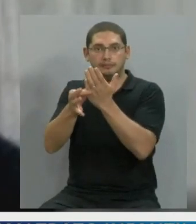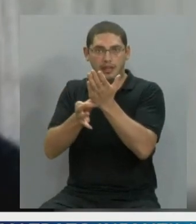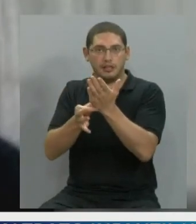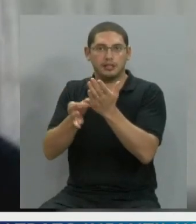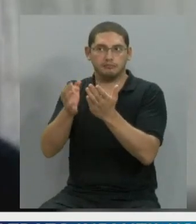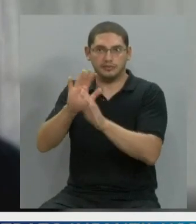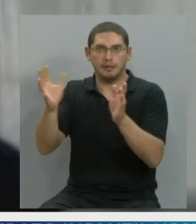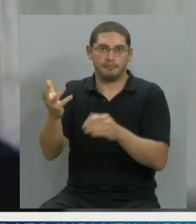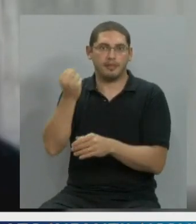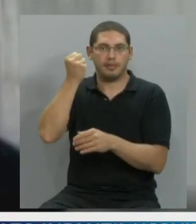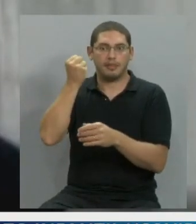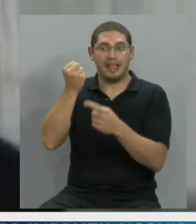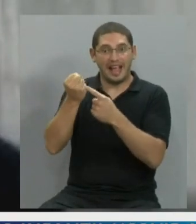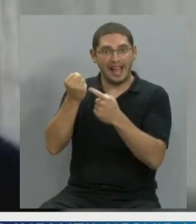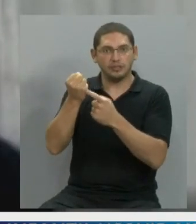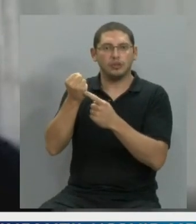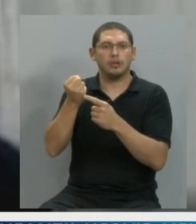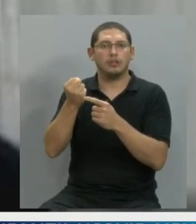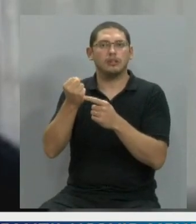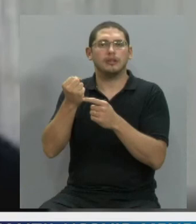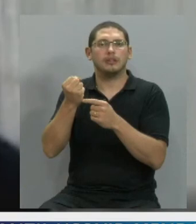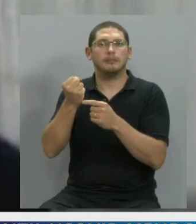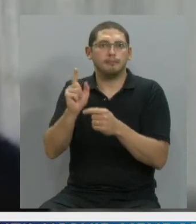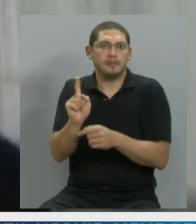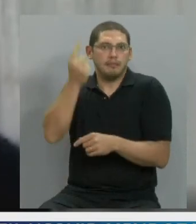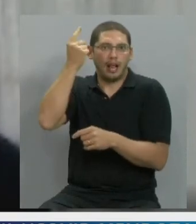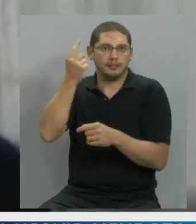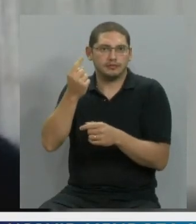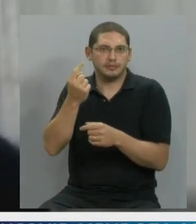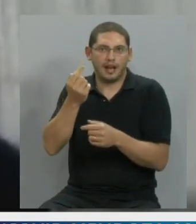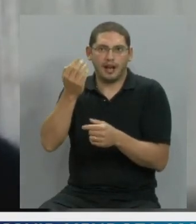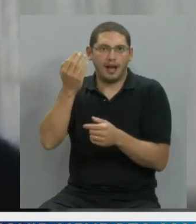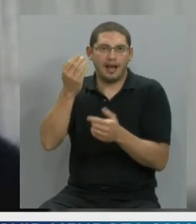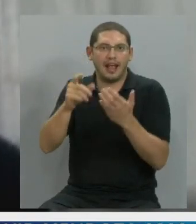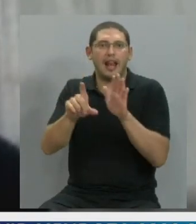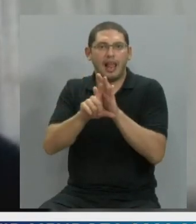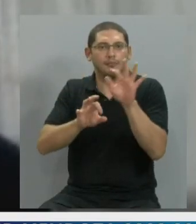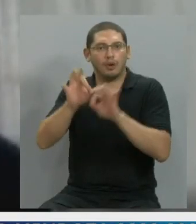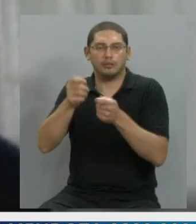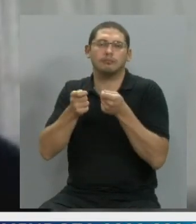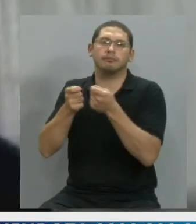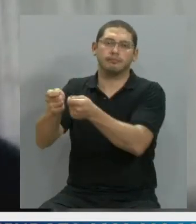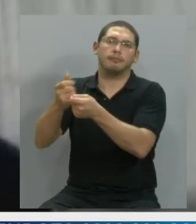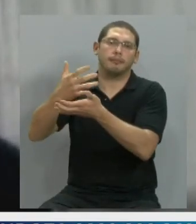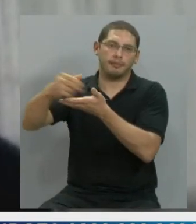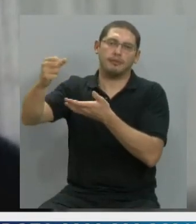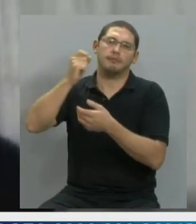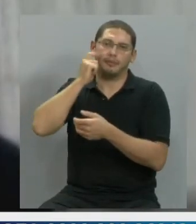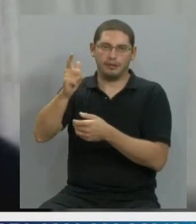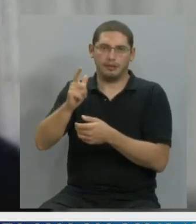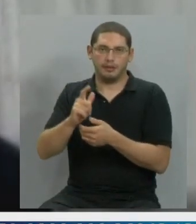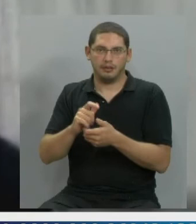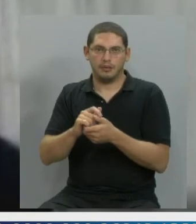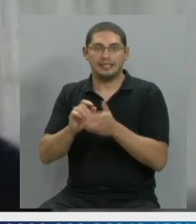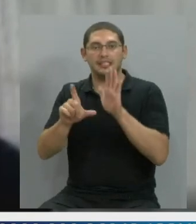expedientes. Ahora sí, ahora sí, por primera vez se ingresa a la ley de mala praxis, se